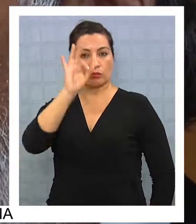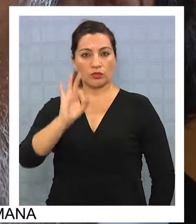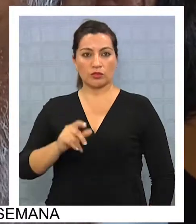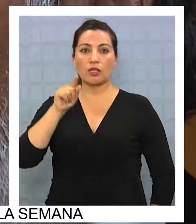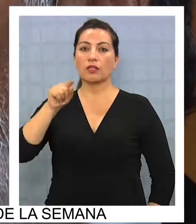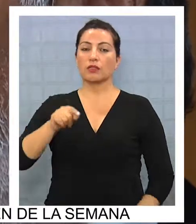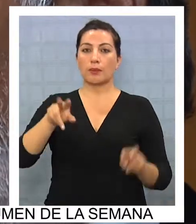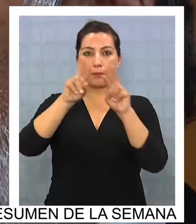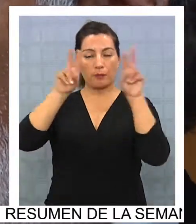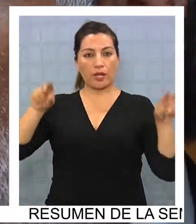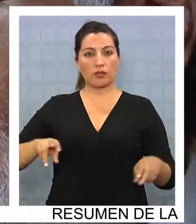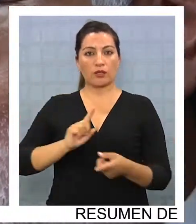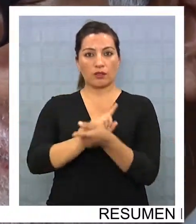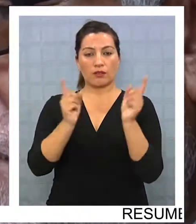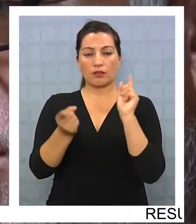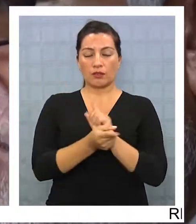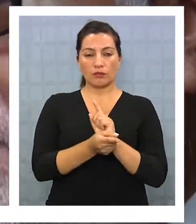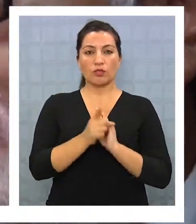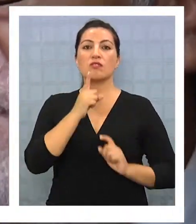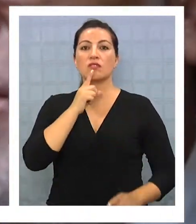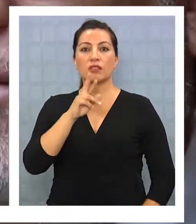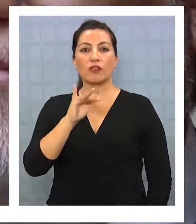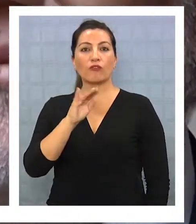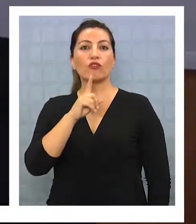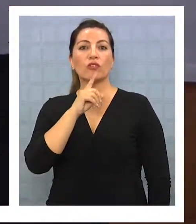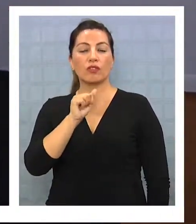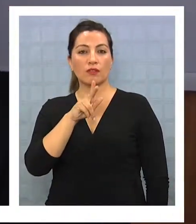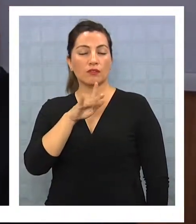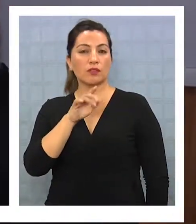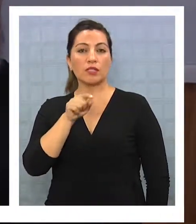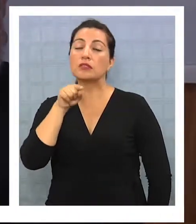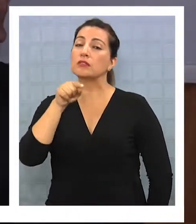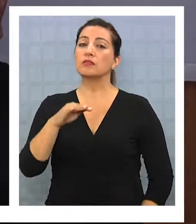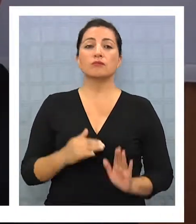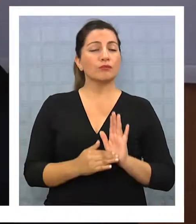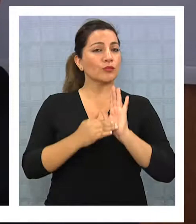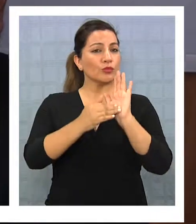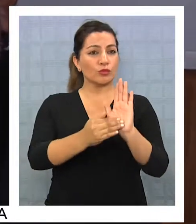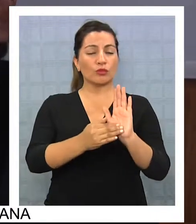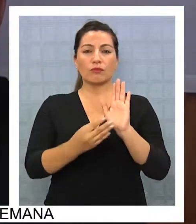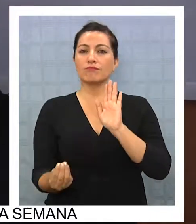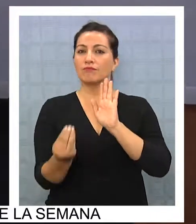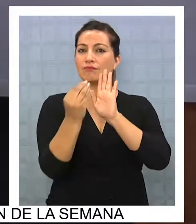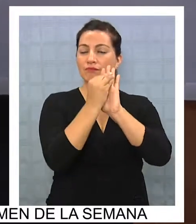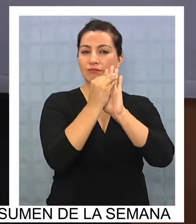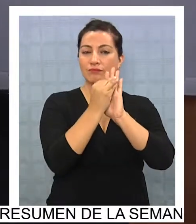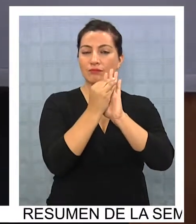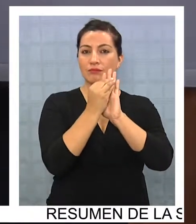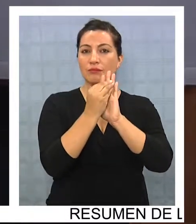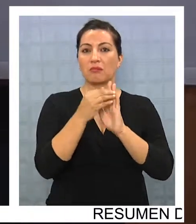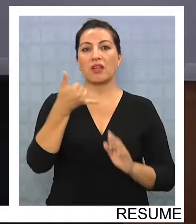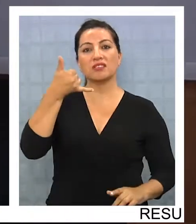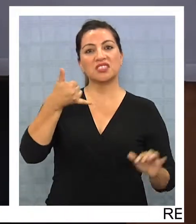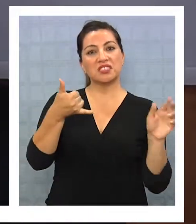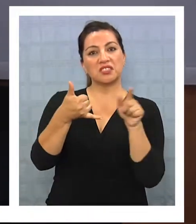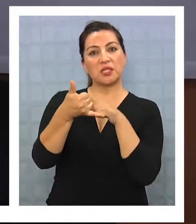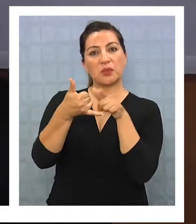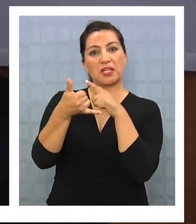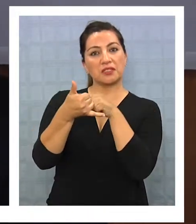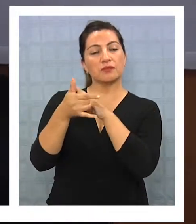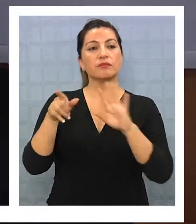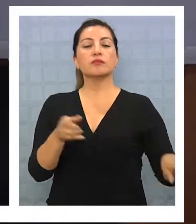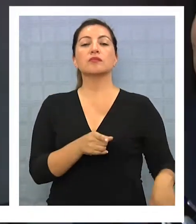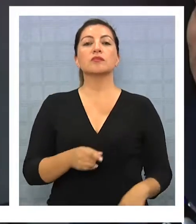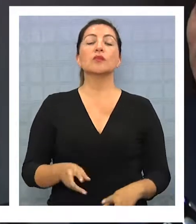esto en el marco de la reforma tributaria. Además, resaltó la implementación de una aplicación para